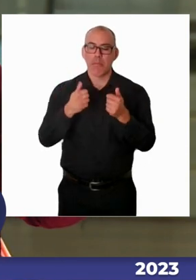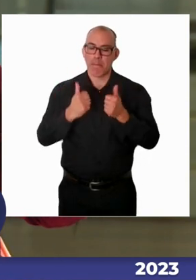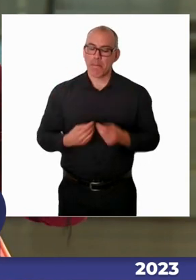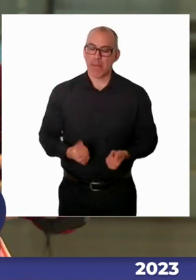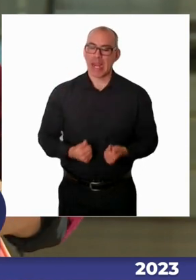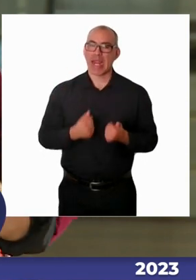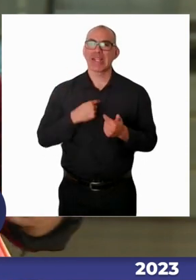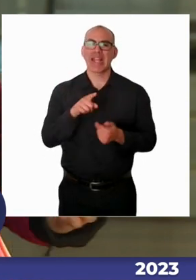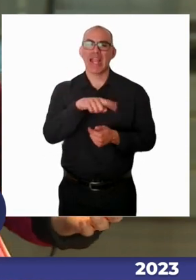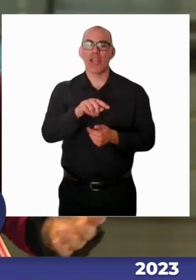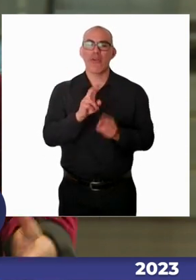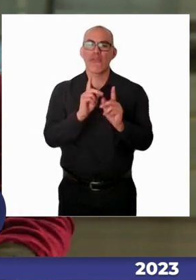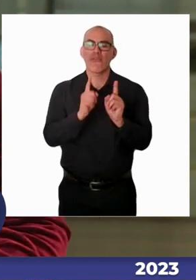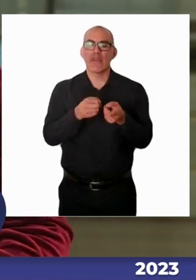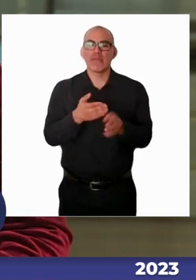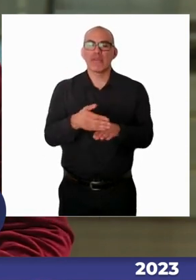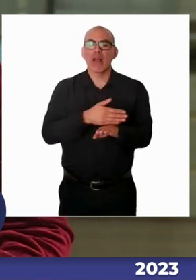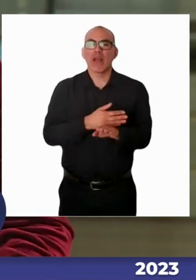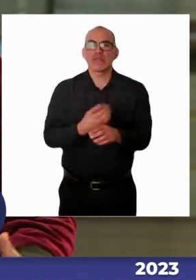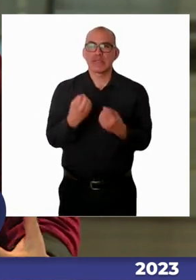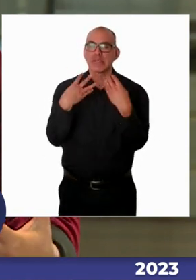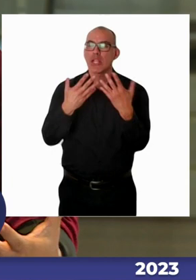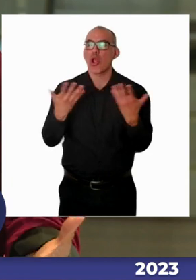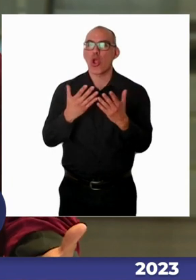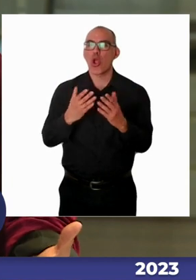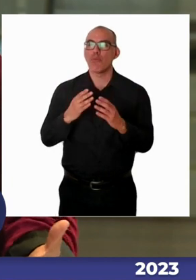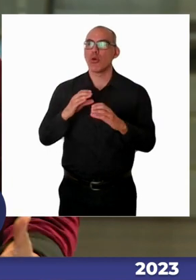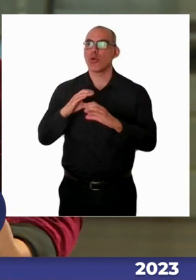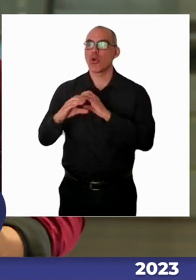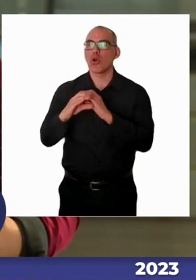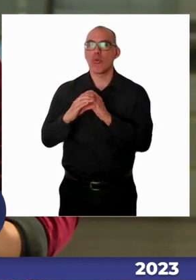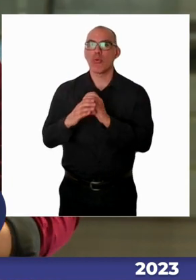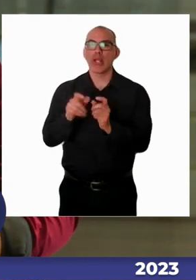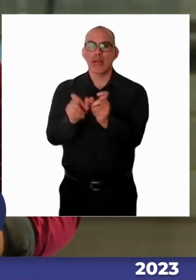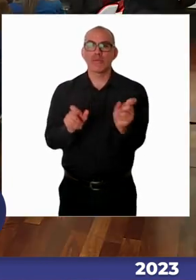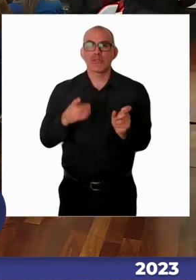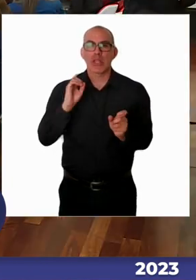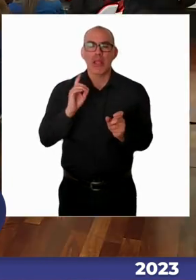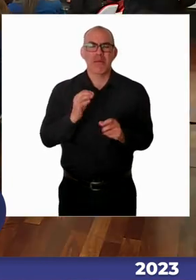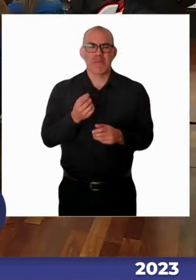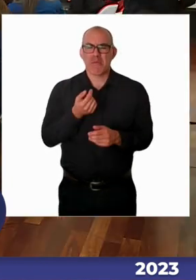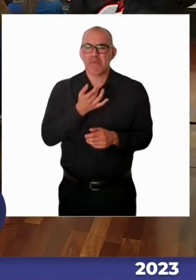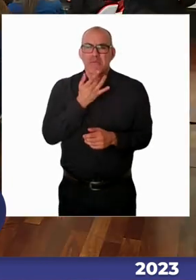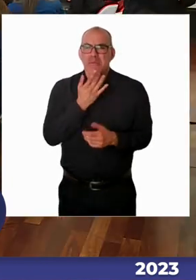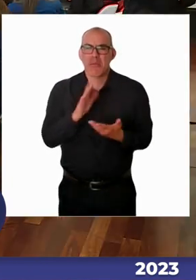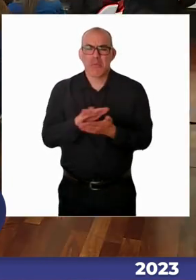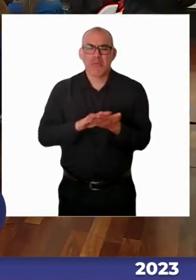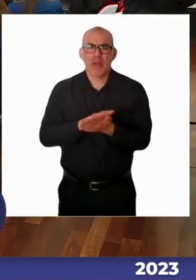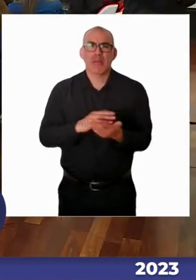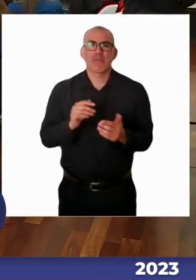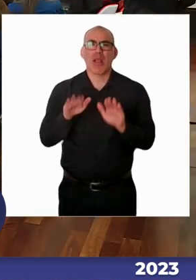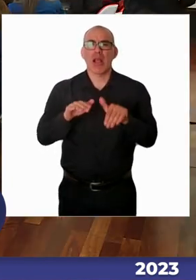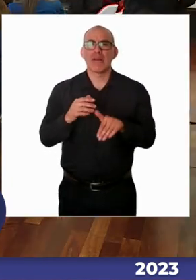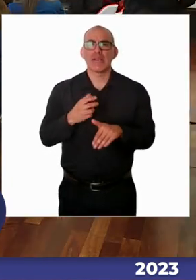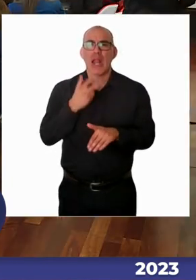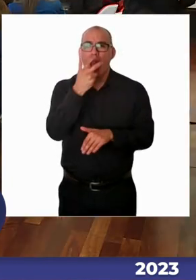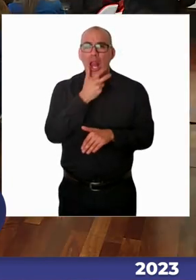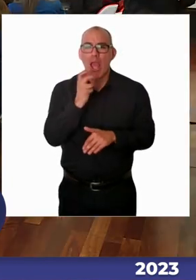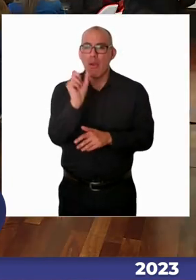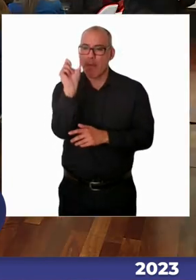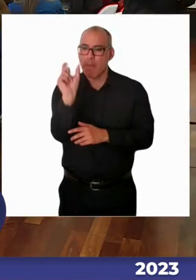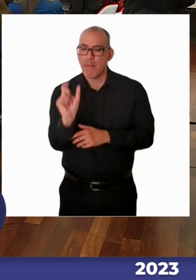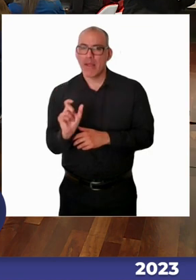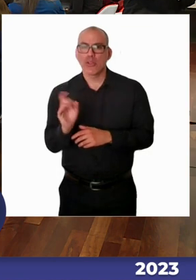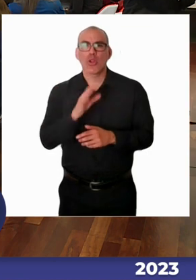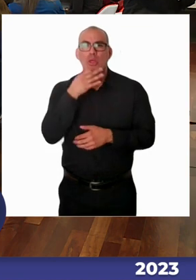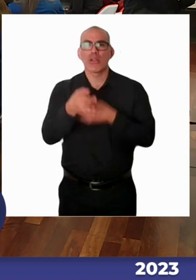voy a decir las normas porque ustedes mejor lo saben. Pero esas fortalezas son en cambiar el paradigma social y eso implica también que el paradigma